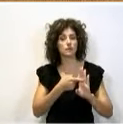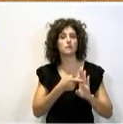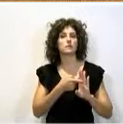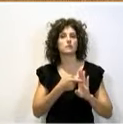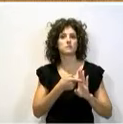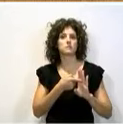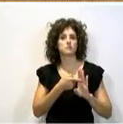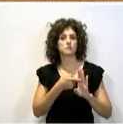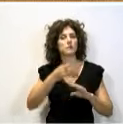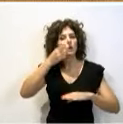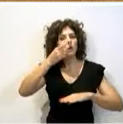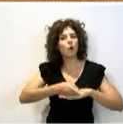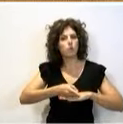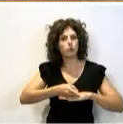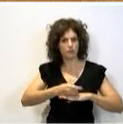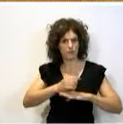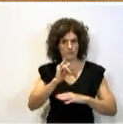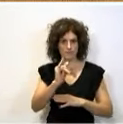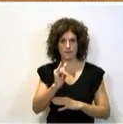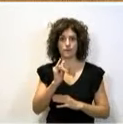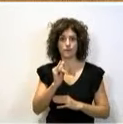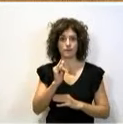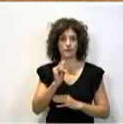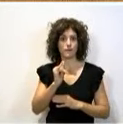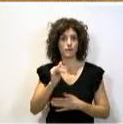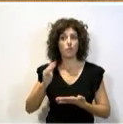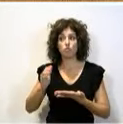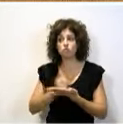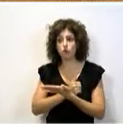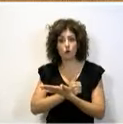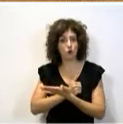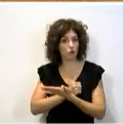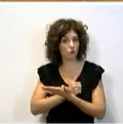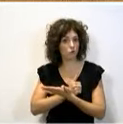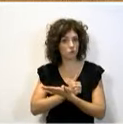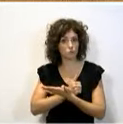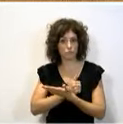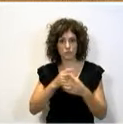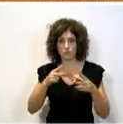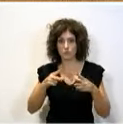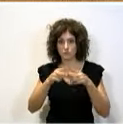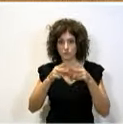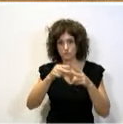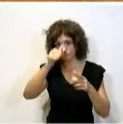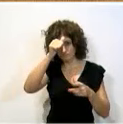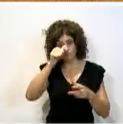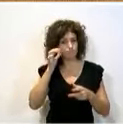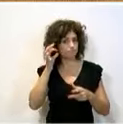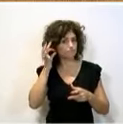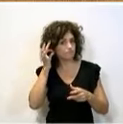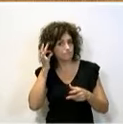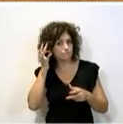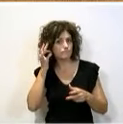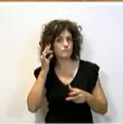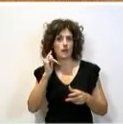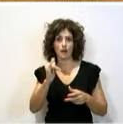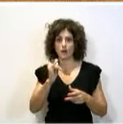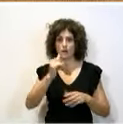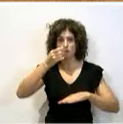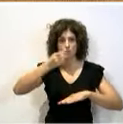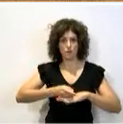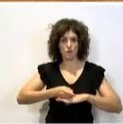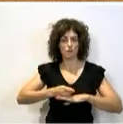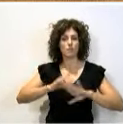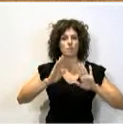obligación que tenemos todos y todas, los ciudadanos y las ciudadanas. Pero, ¿verdad?,